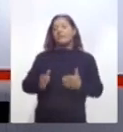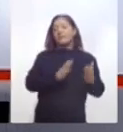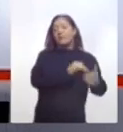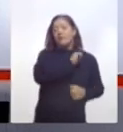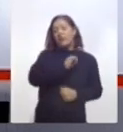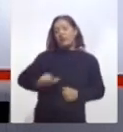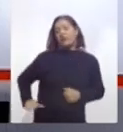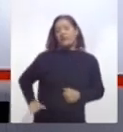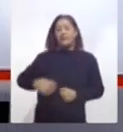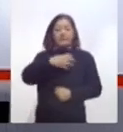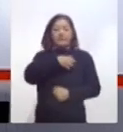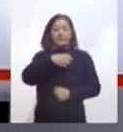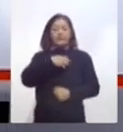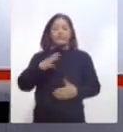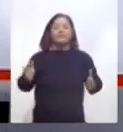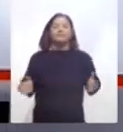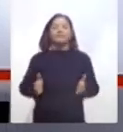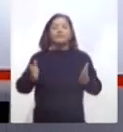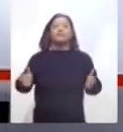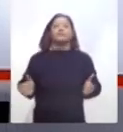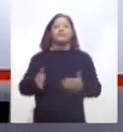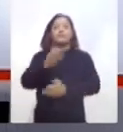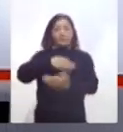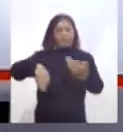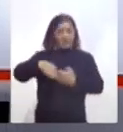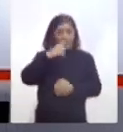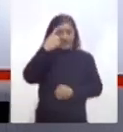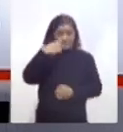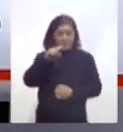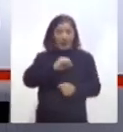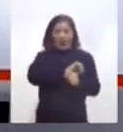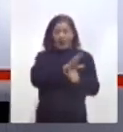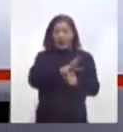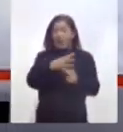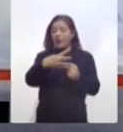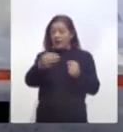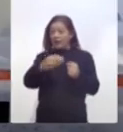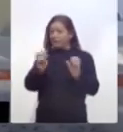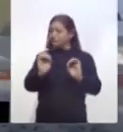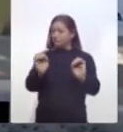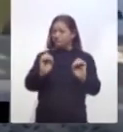Capitalino impulsa acciones para contener la propagación del coronavirus.